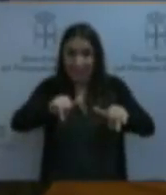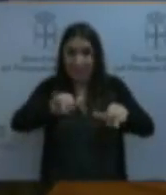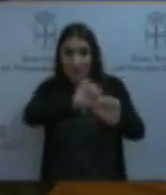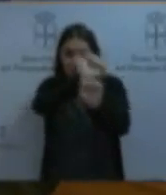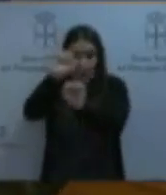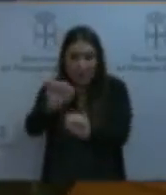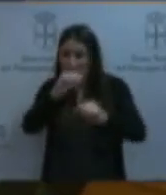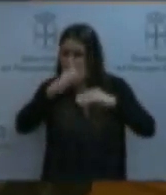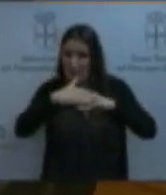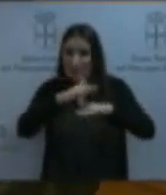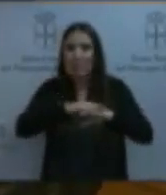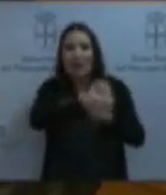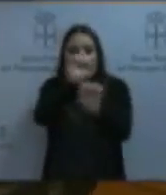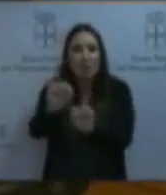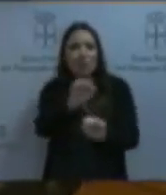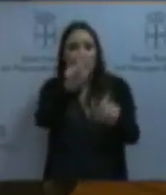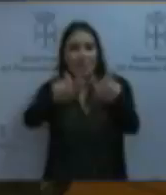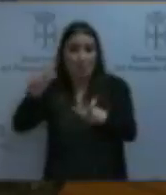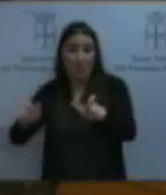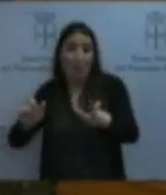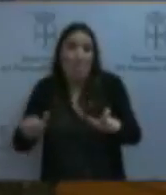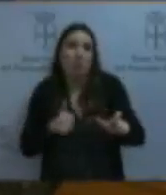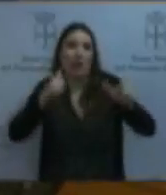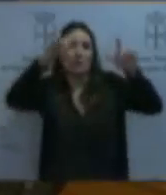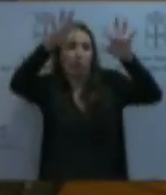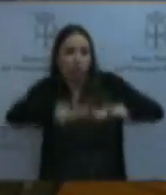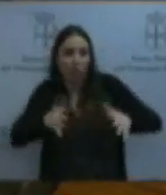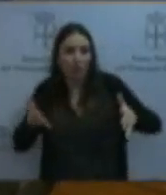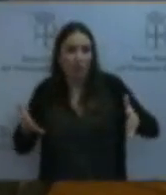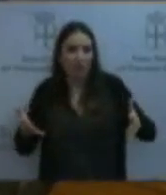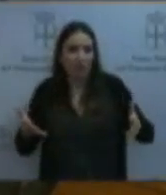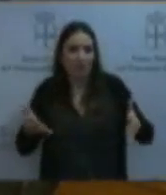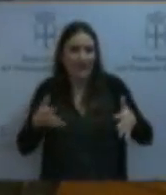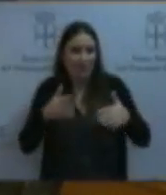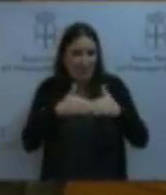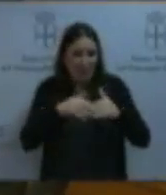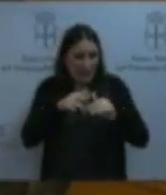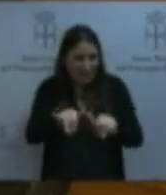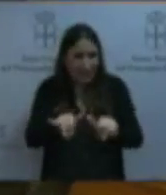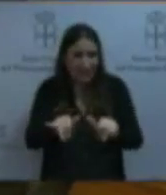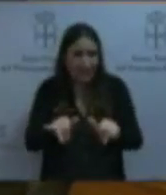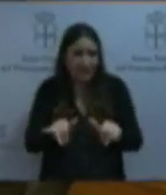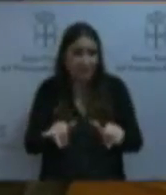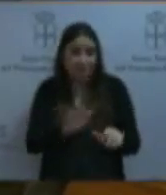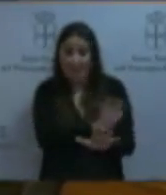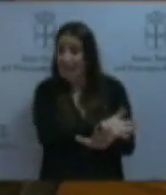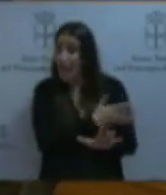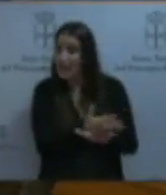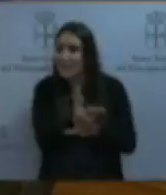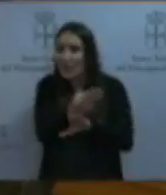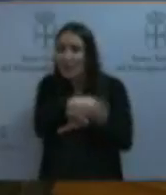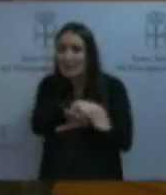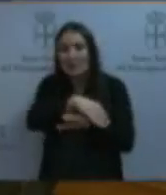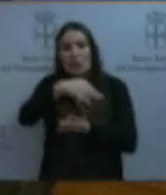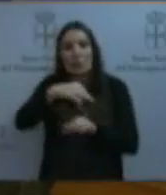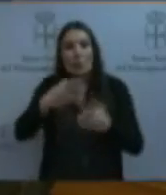proteger a la población de los desprendimientos que se producen. Hasta ahora, el único mantenimiento ha sido el